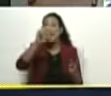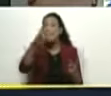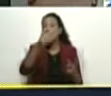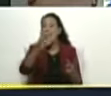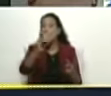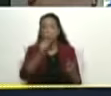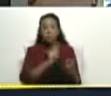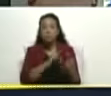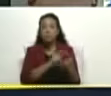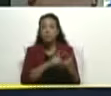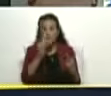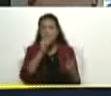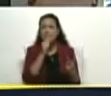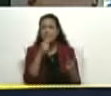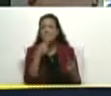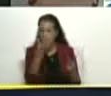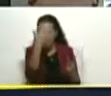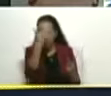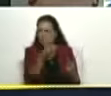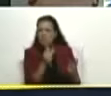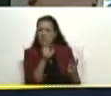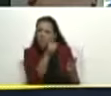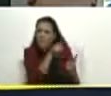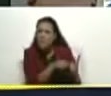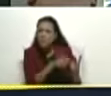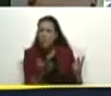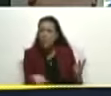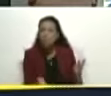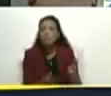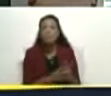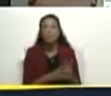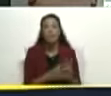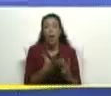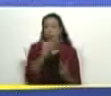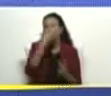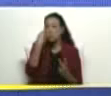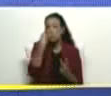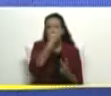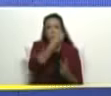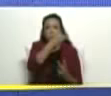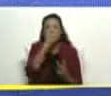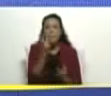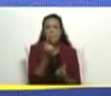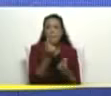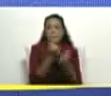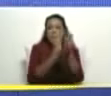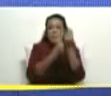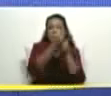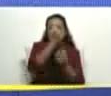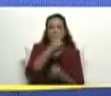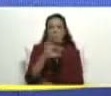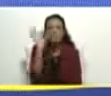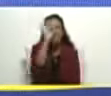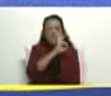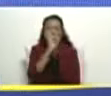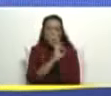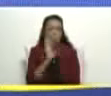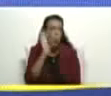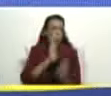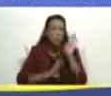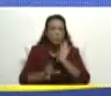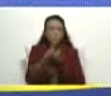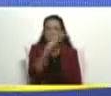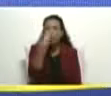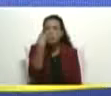ustedes saben quién es, el burocratismo criminal, la indolencia